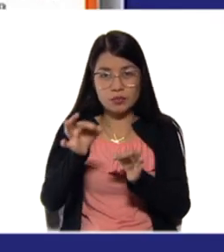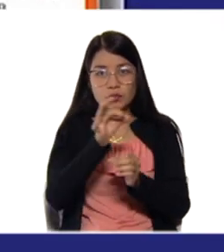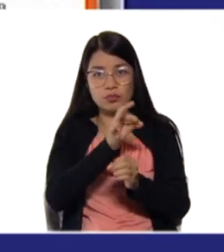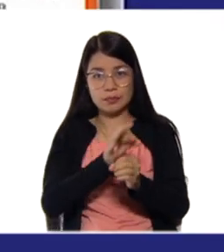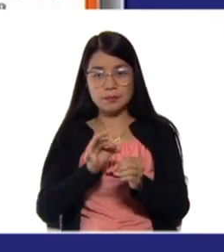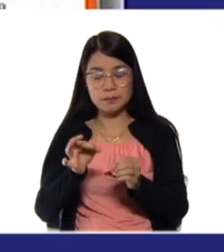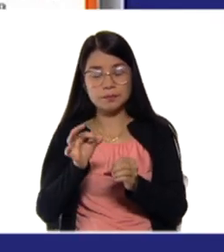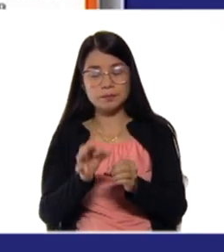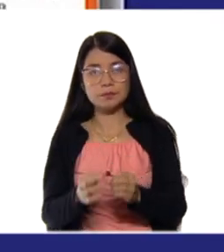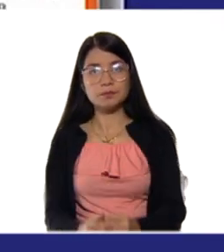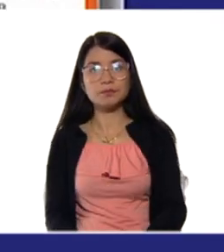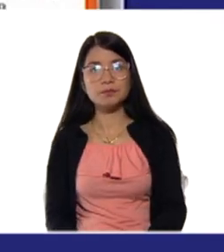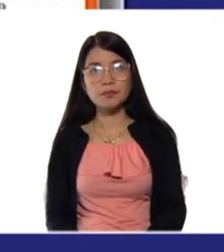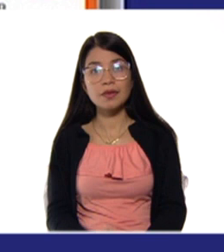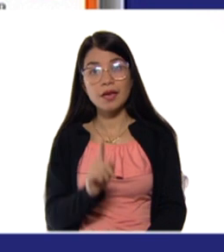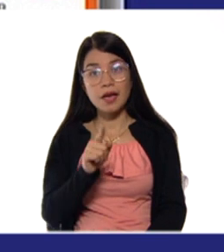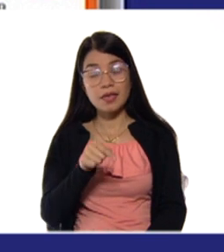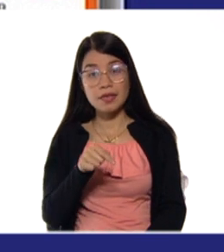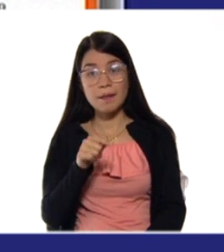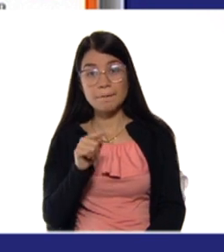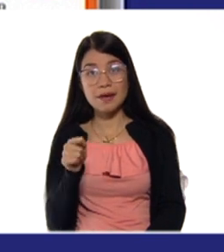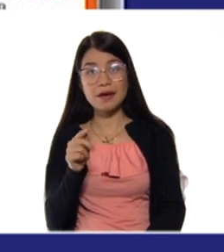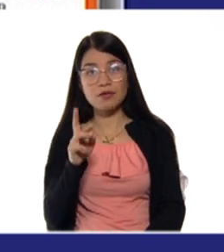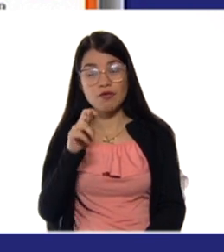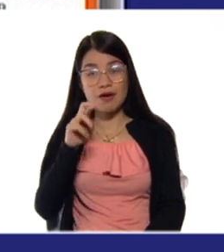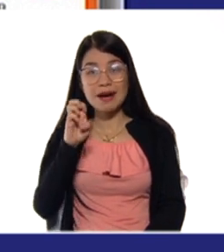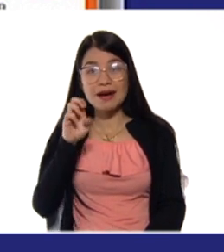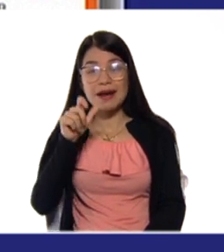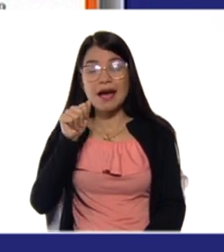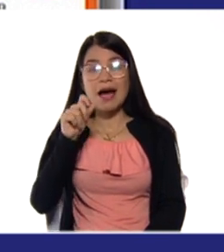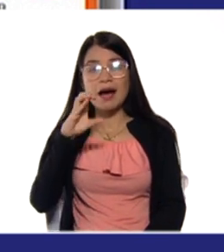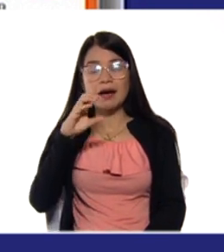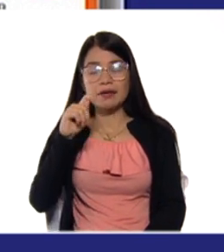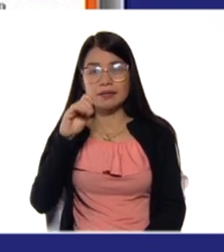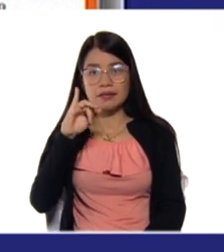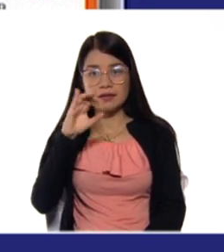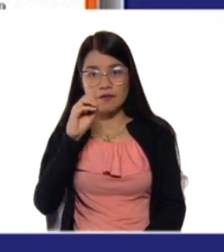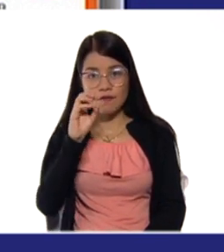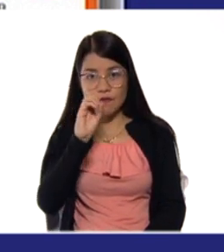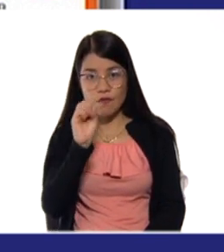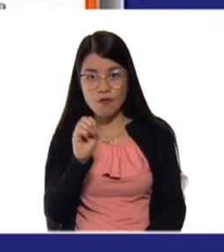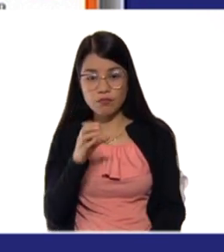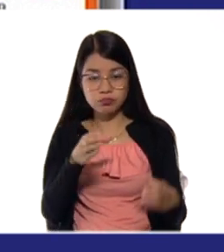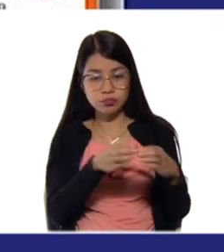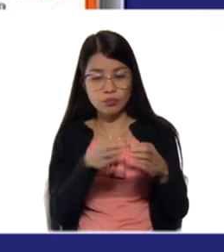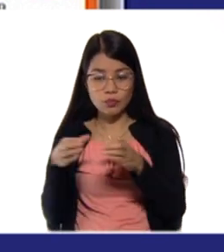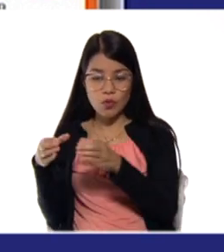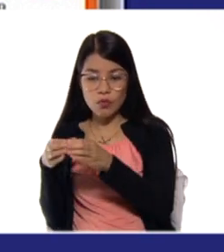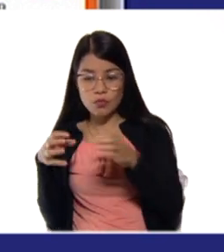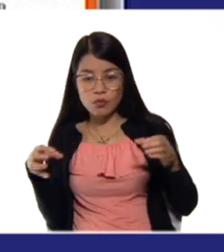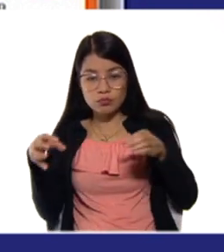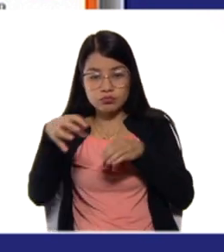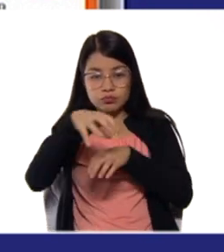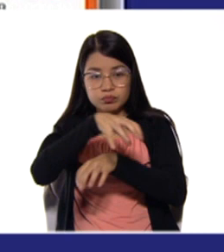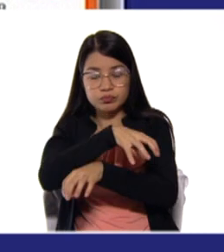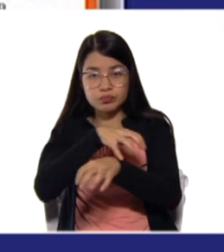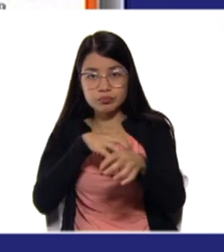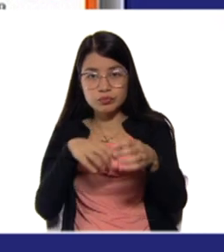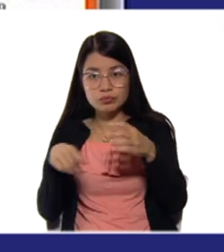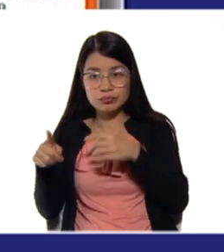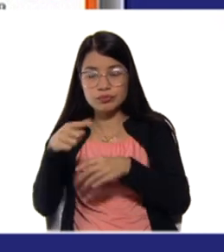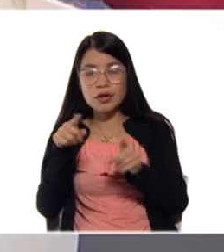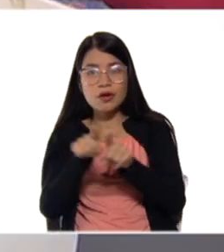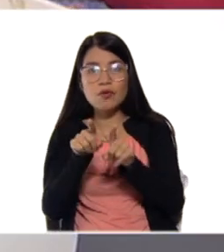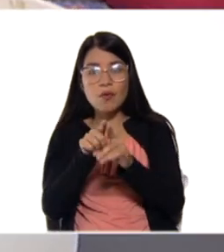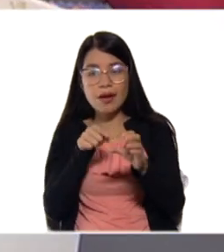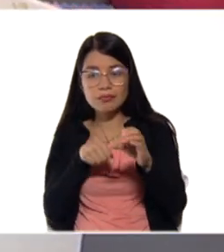reactivos. Tenemos la reacción de sustitución. Un grupo entra y otro sale. Aquí, por ejemplo,